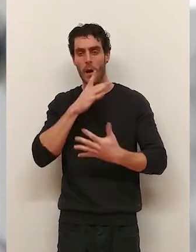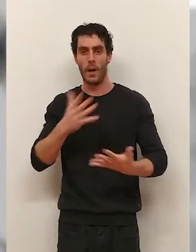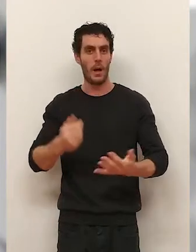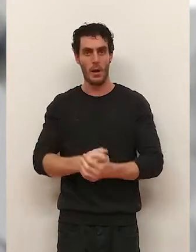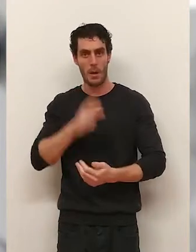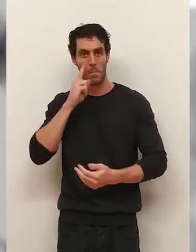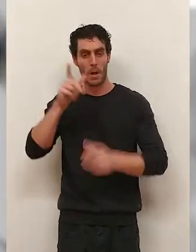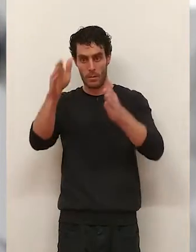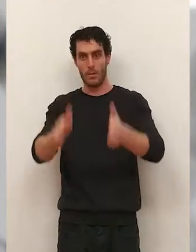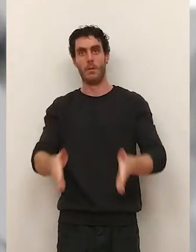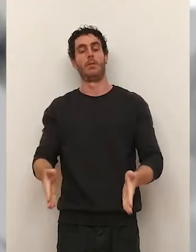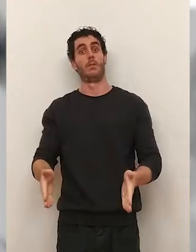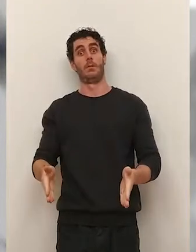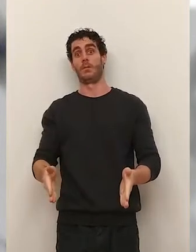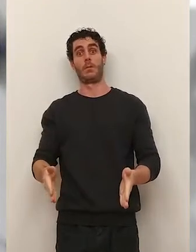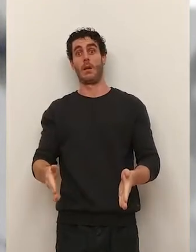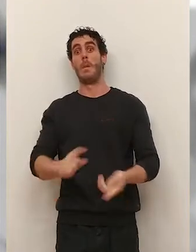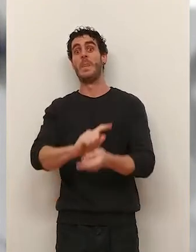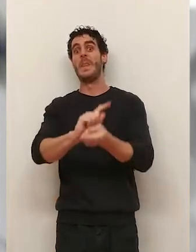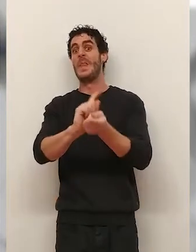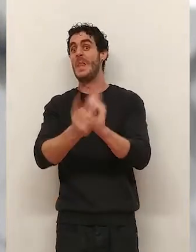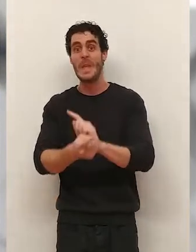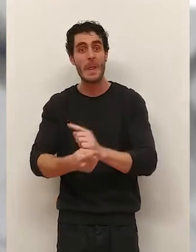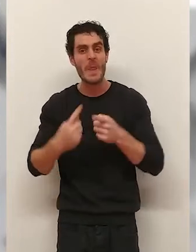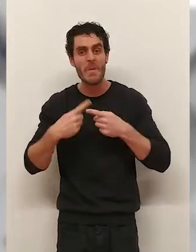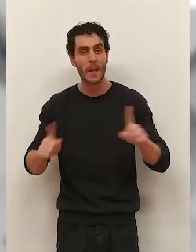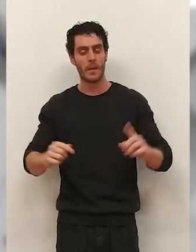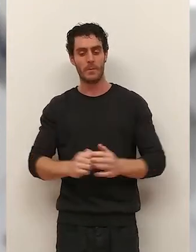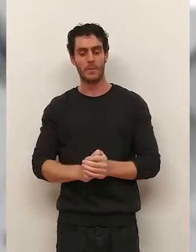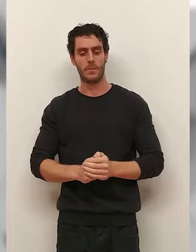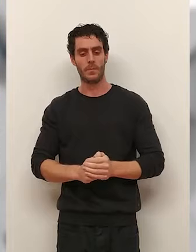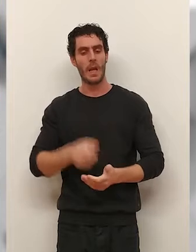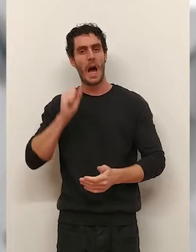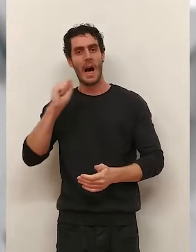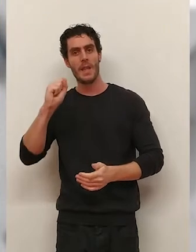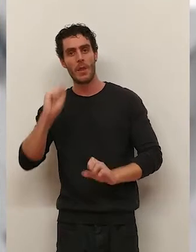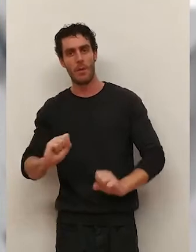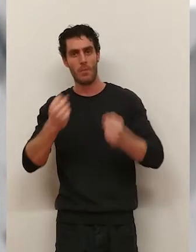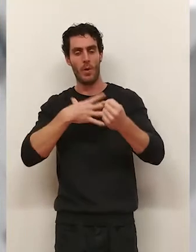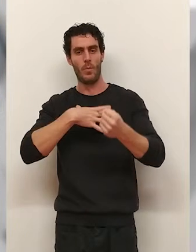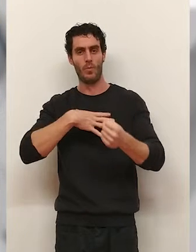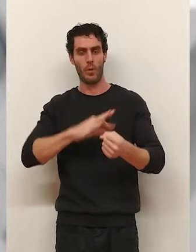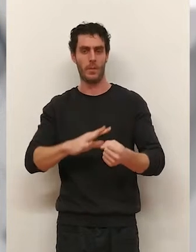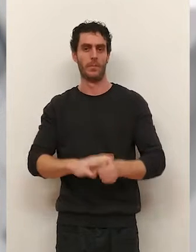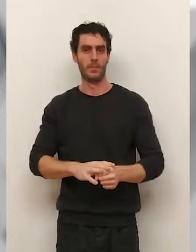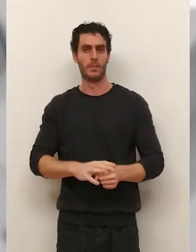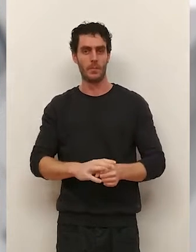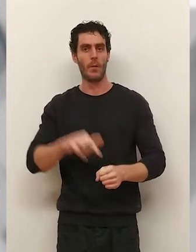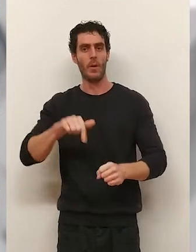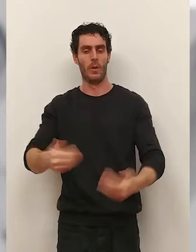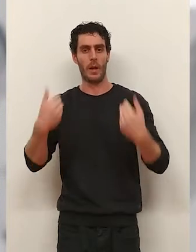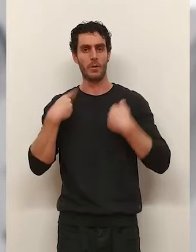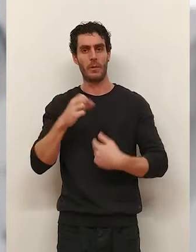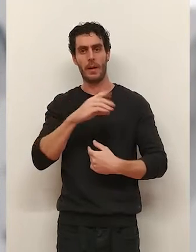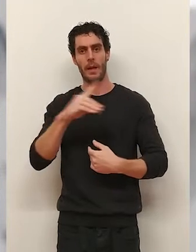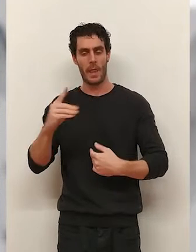ahora, bueno, era verlo y decir, es que soy otro, estoy súper bien. De las adicciones se puede salir, es lo que han insistido